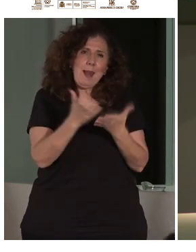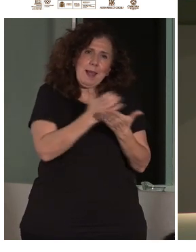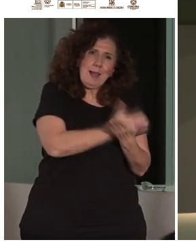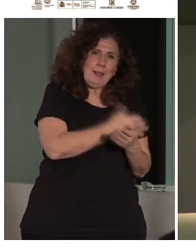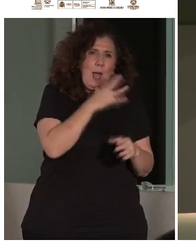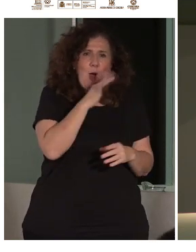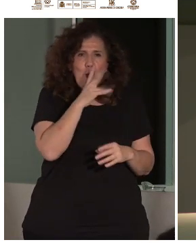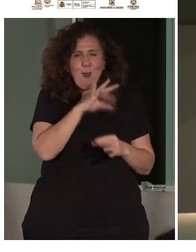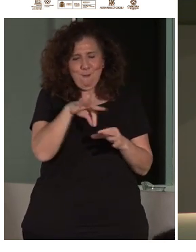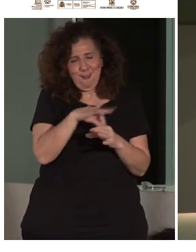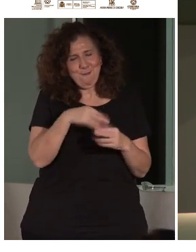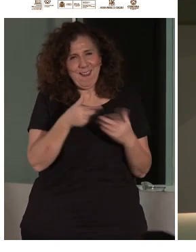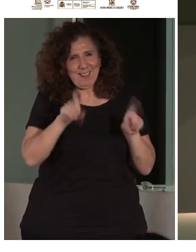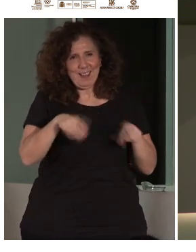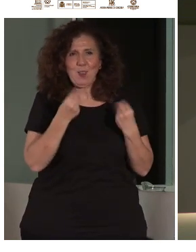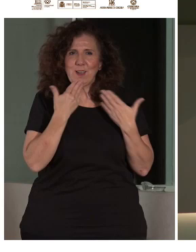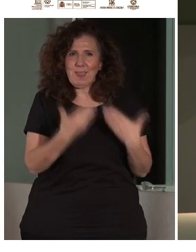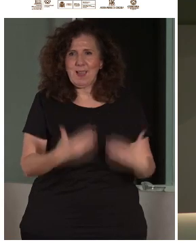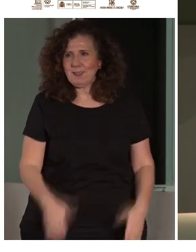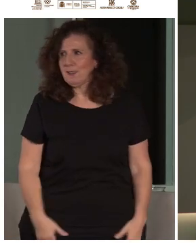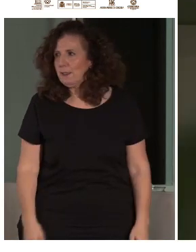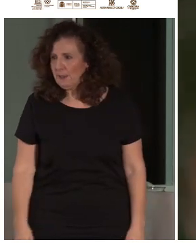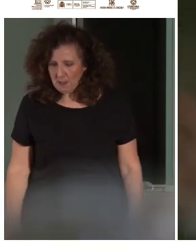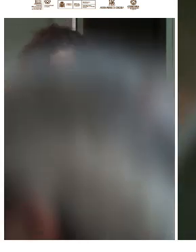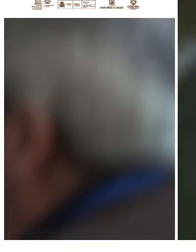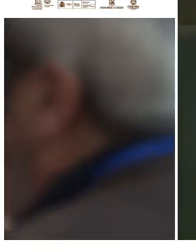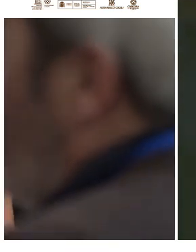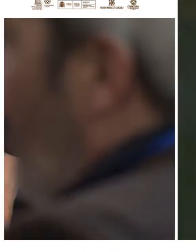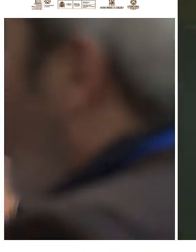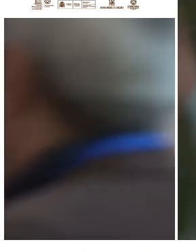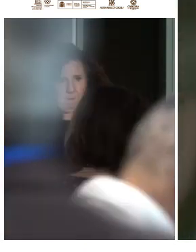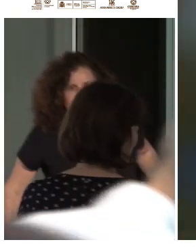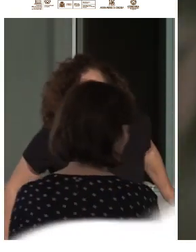un café aquí esperándonos. Gracias. Gracias. Gracias.